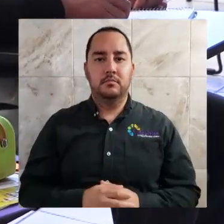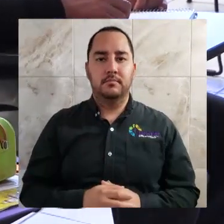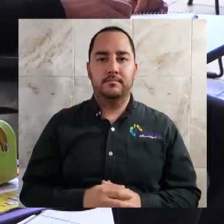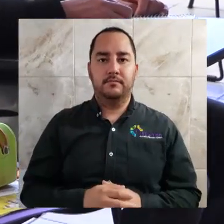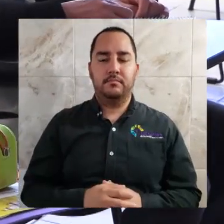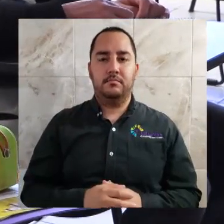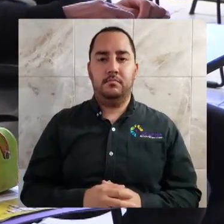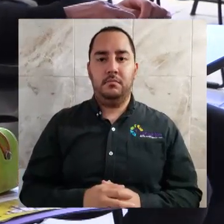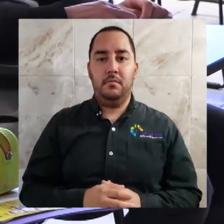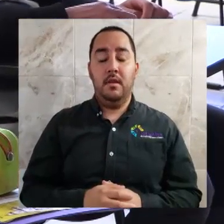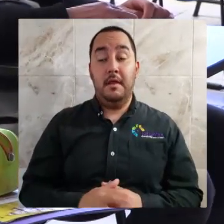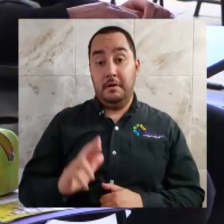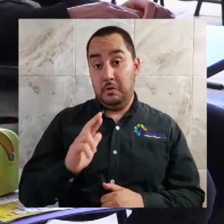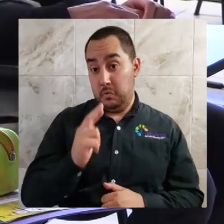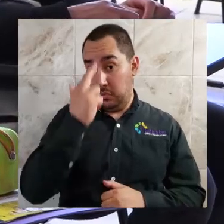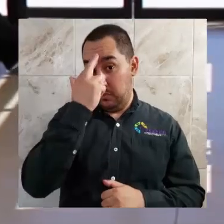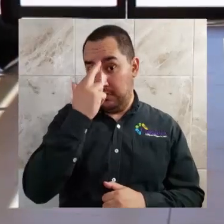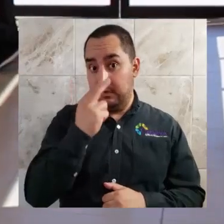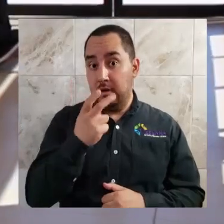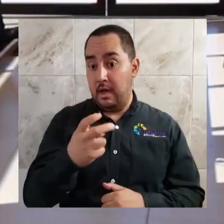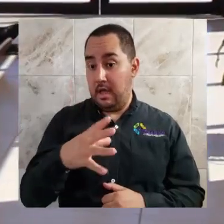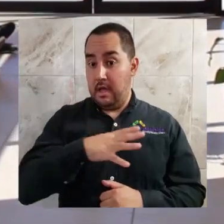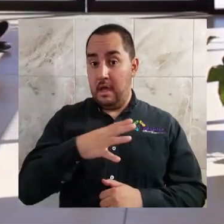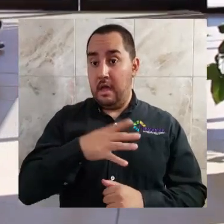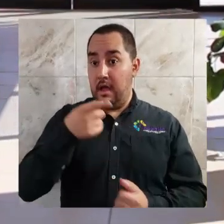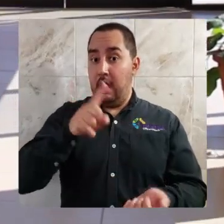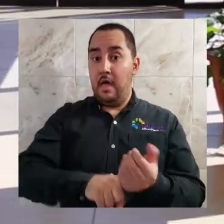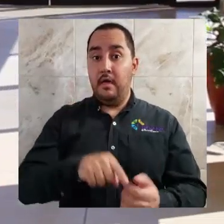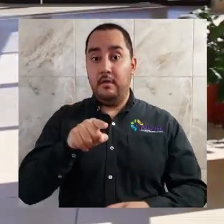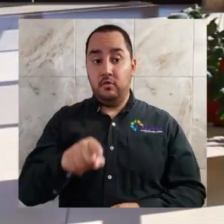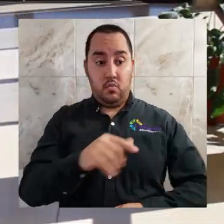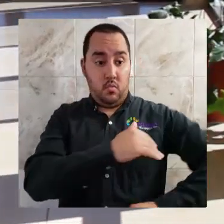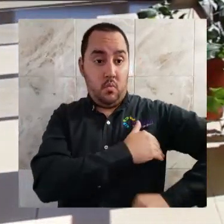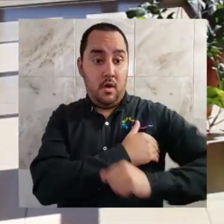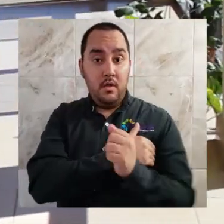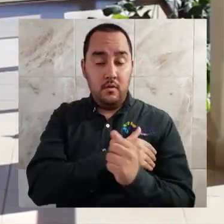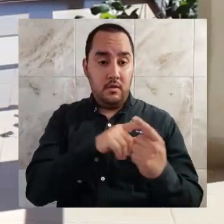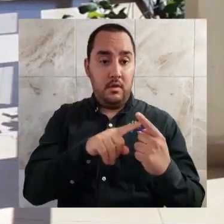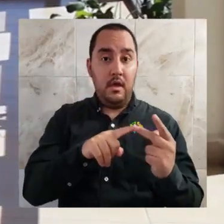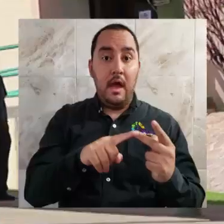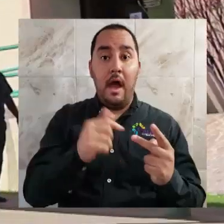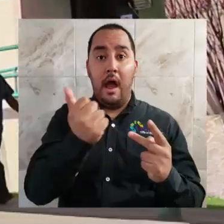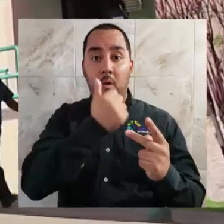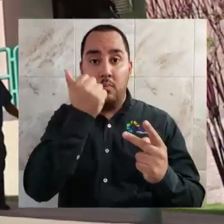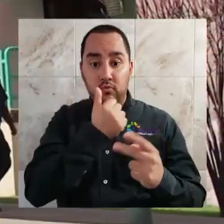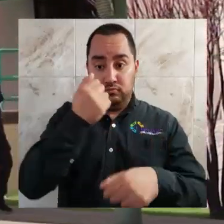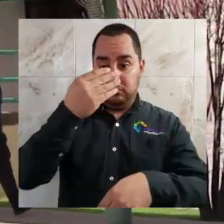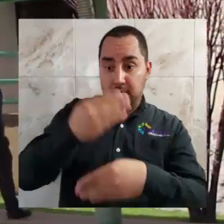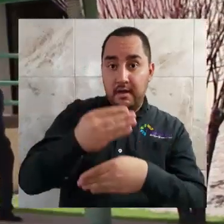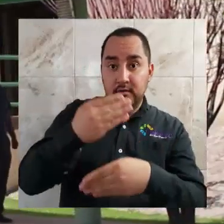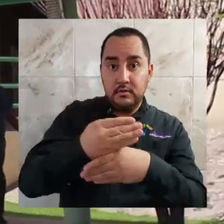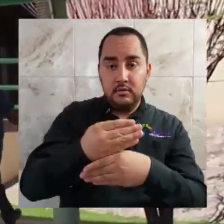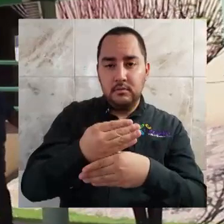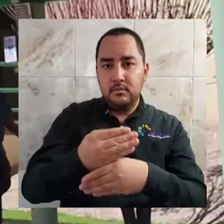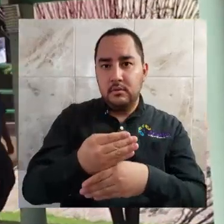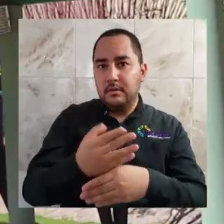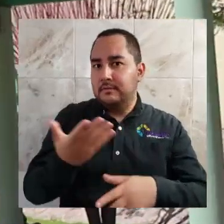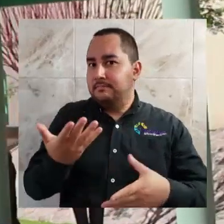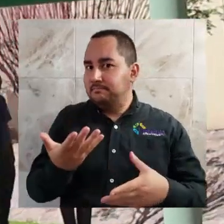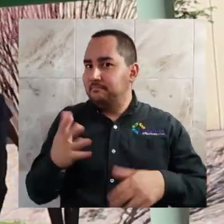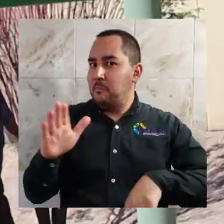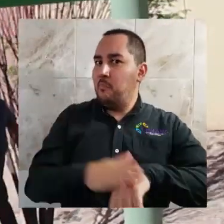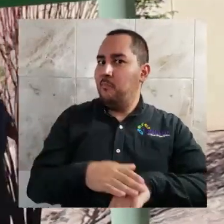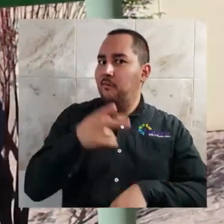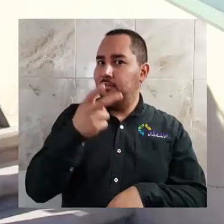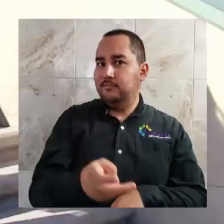legalmente no se nos permita designar áreas para fumar. En caso de que se sorprenda a cualquier persona fumando dentro de las